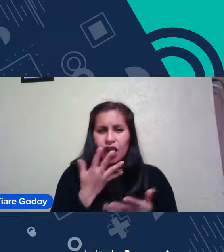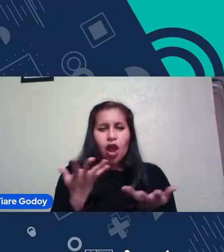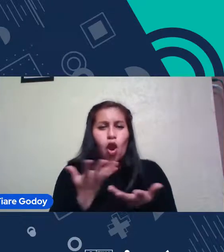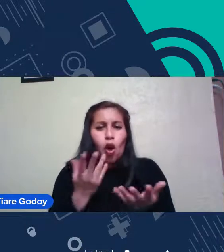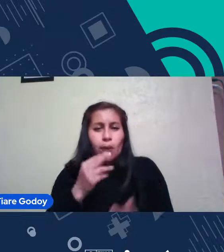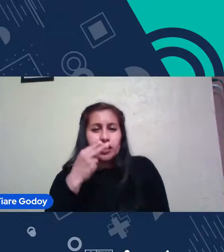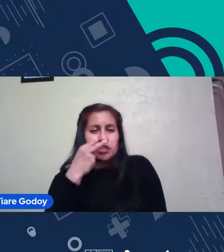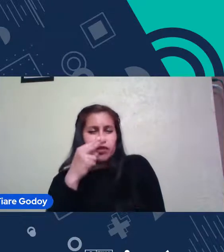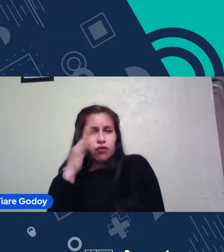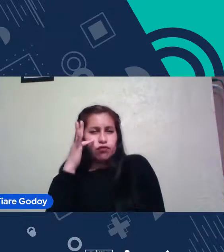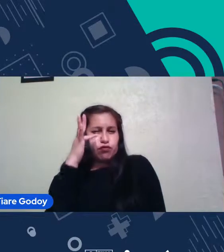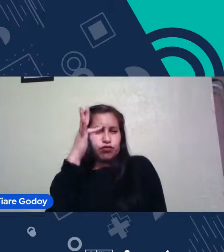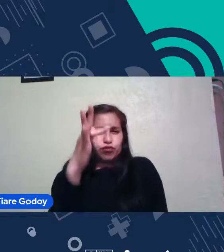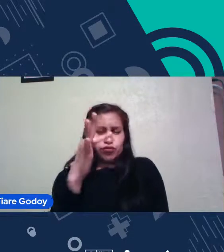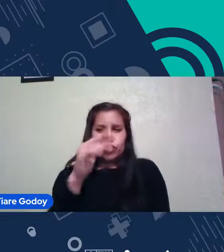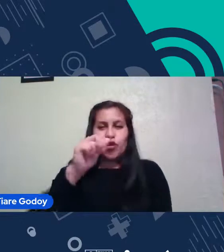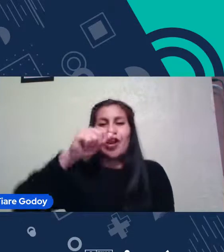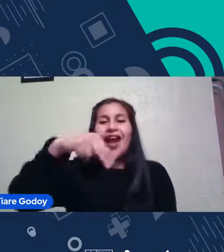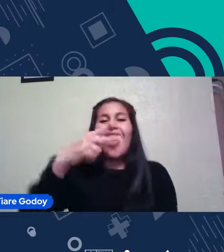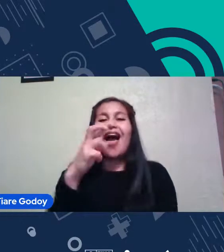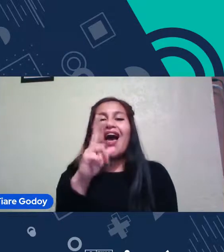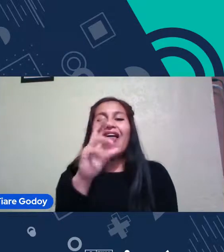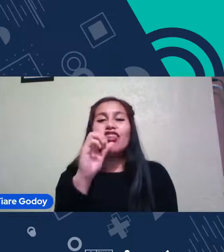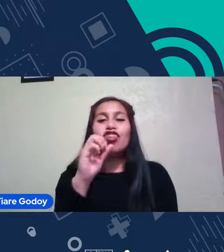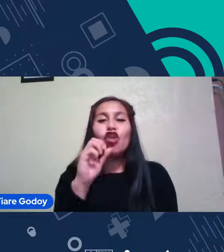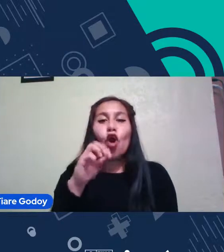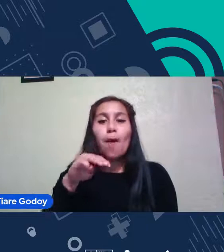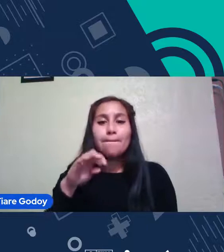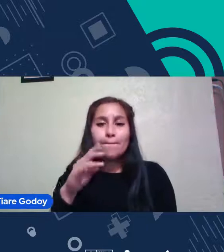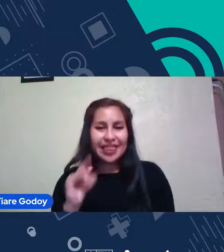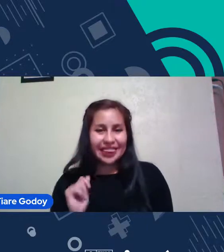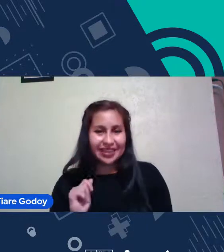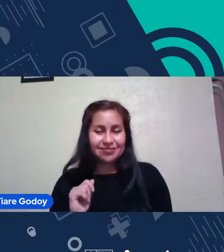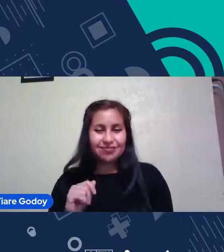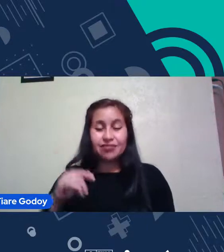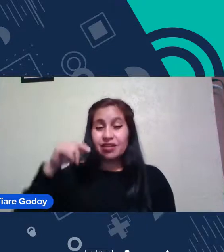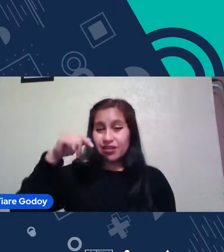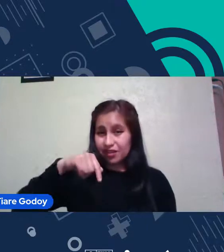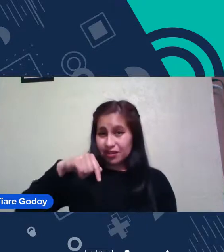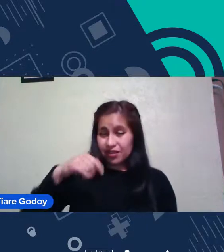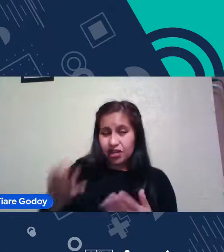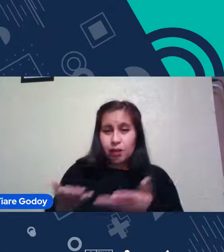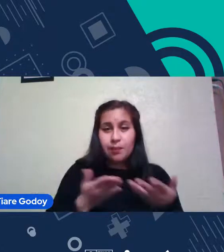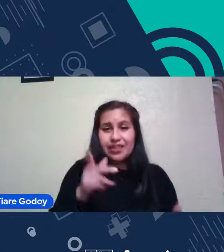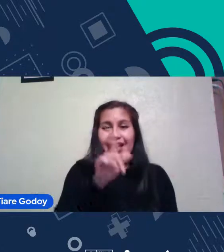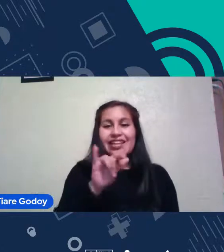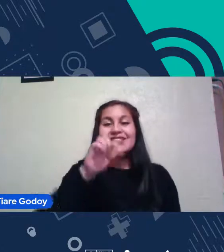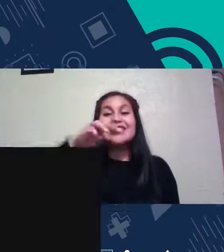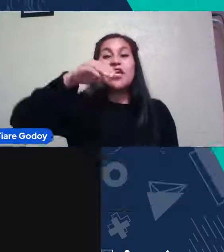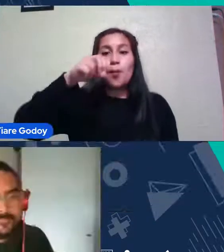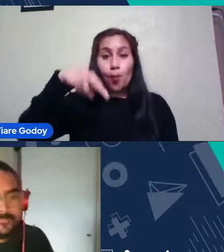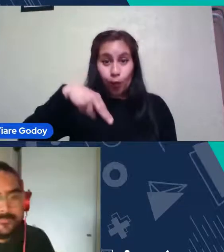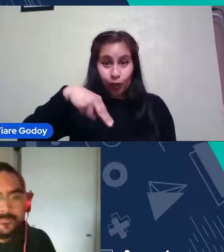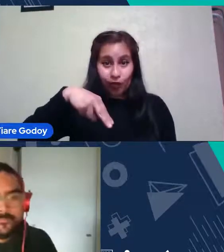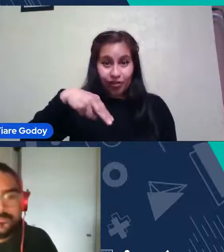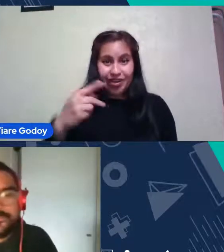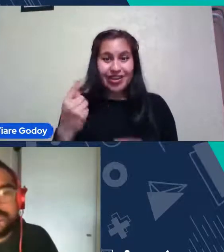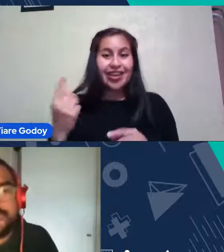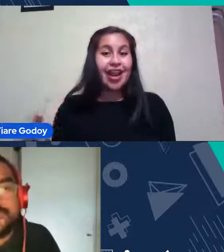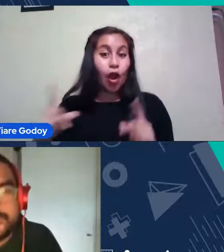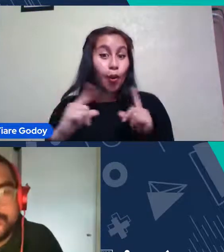futuro lejano con Andrómeda. Así que, sin más preámbulos, voy a invitar a Simón a la conversación.